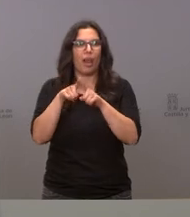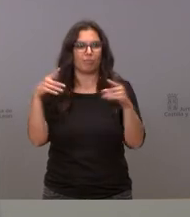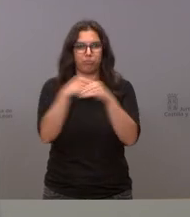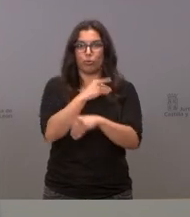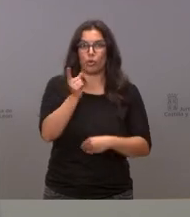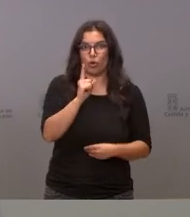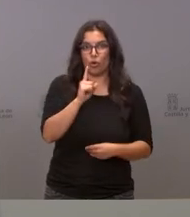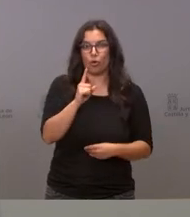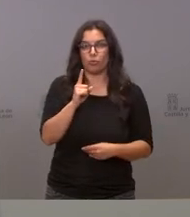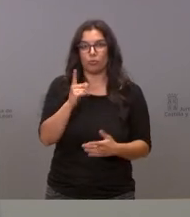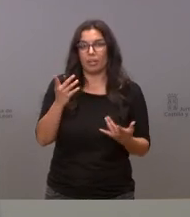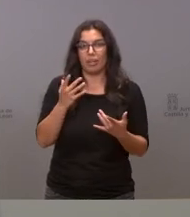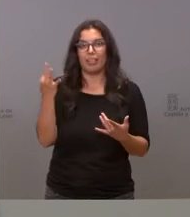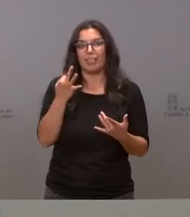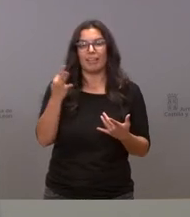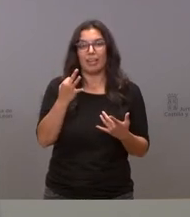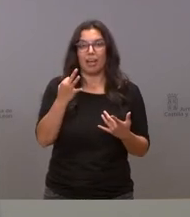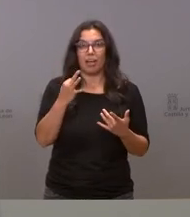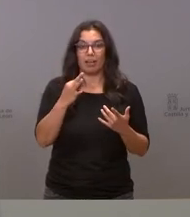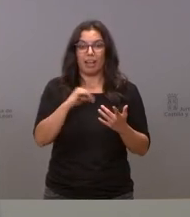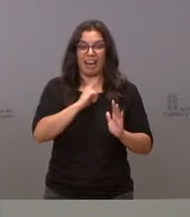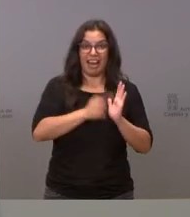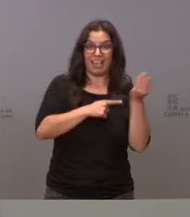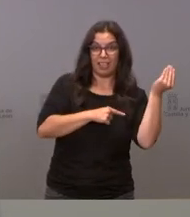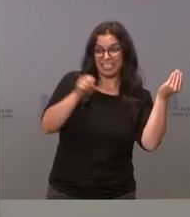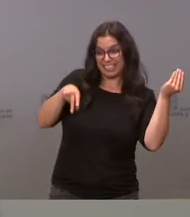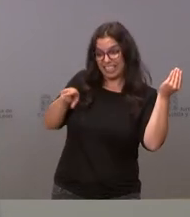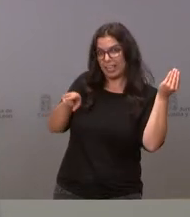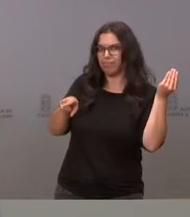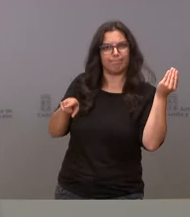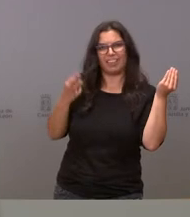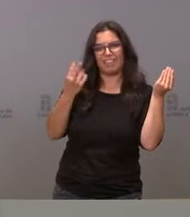que nunca deberían de haber existido si no existen las dos